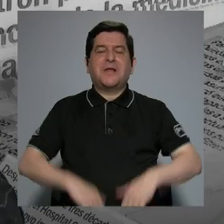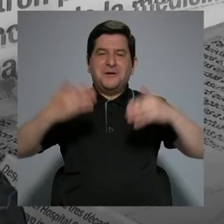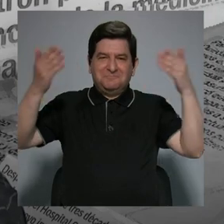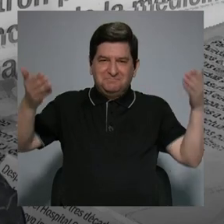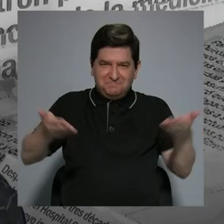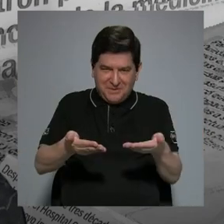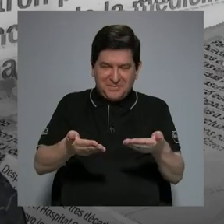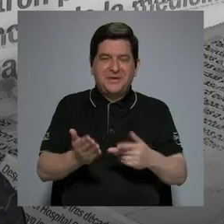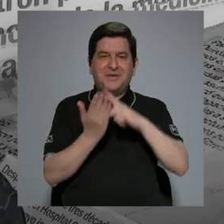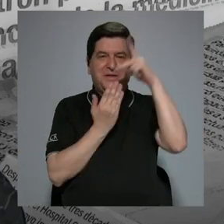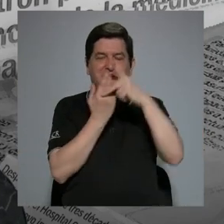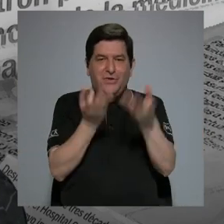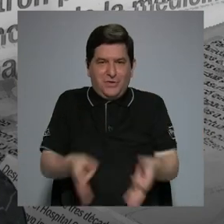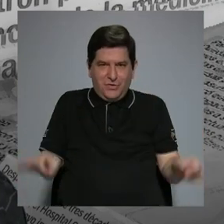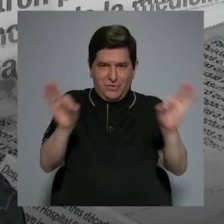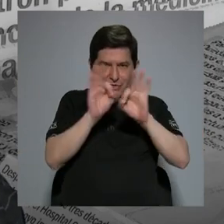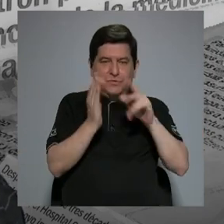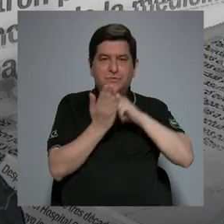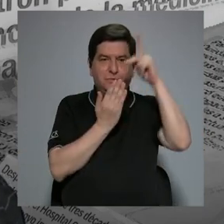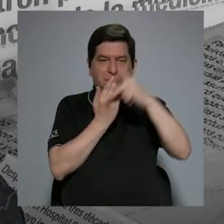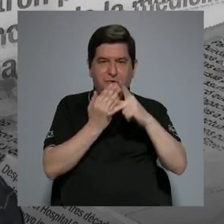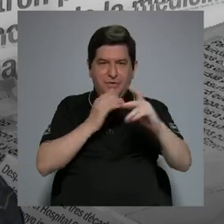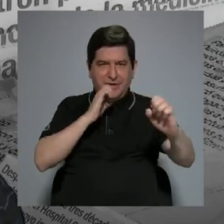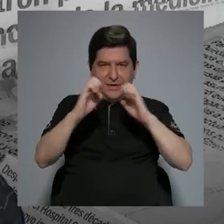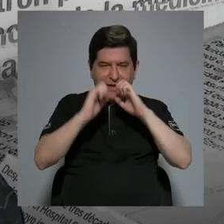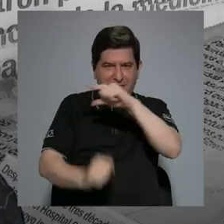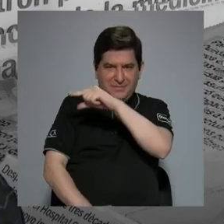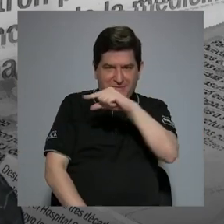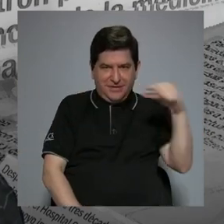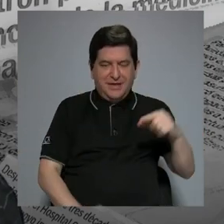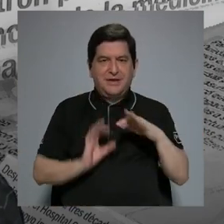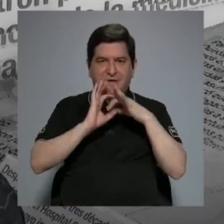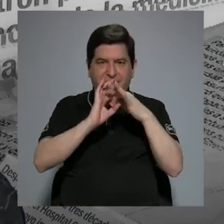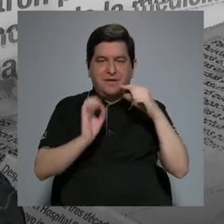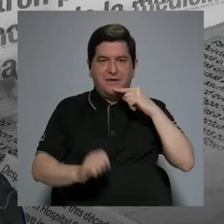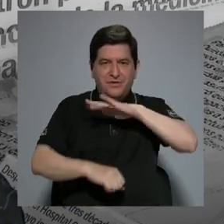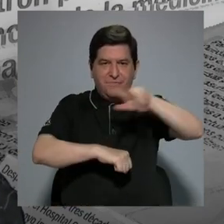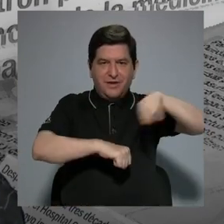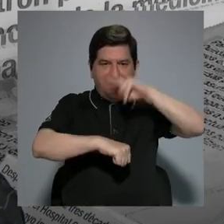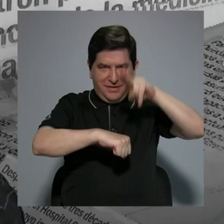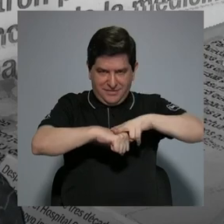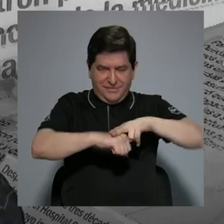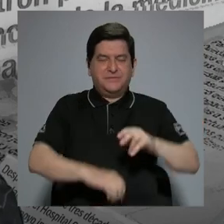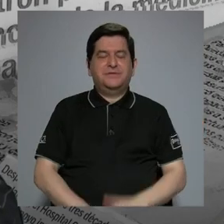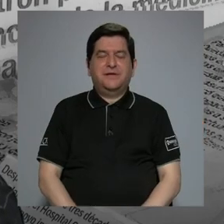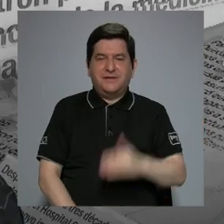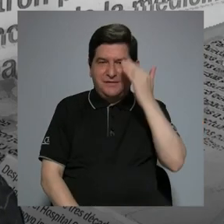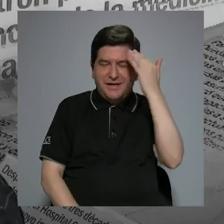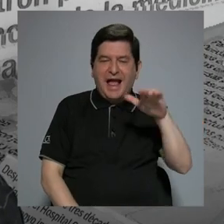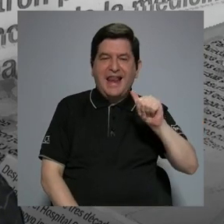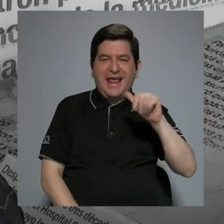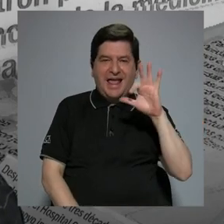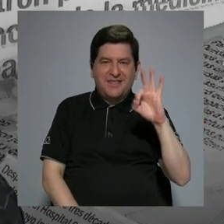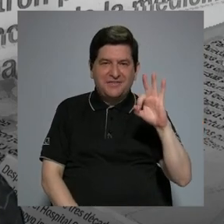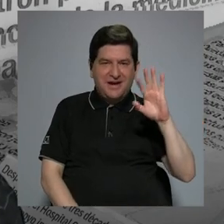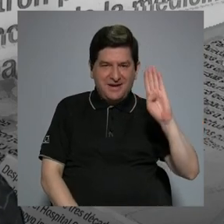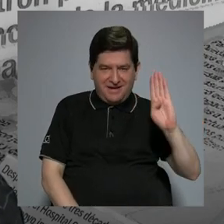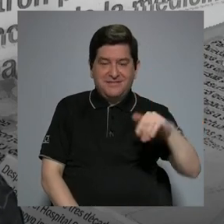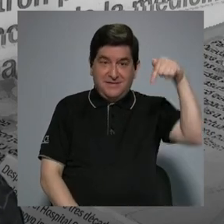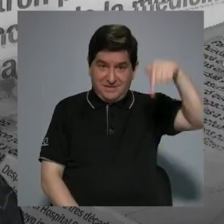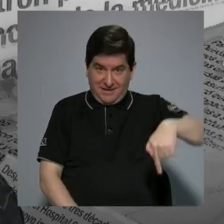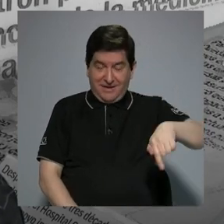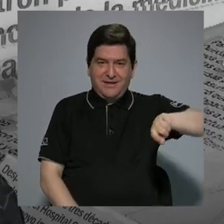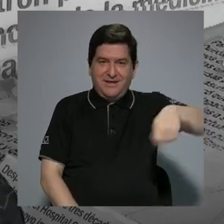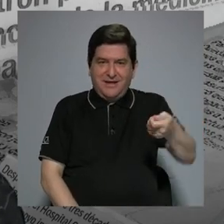Bienvenidos a Lo que importa, un programa de entrevista semanal sobre la realidad nacional. Les saluda Alejandra Fernández Bonilla,